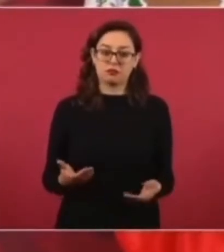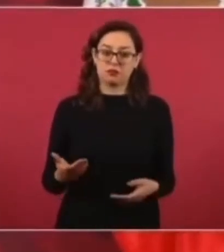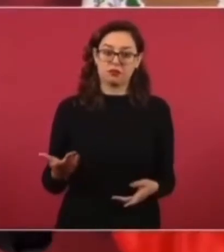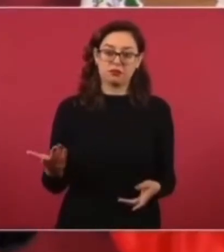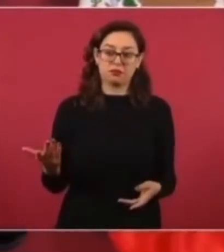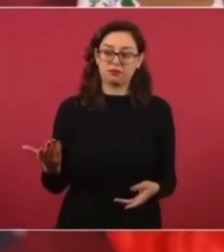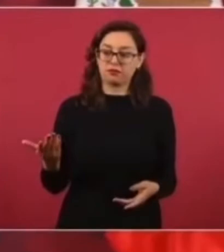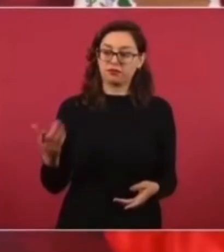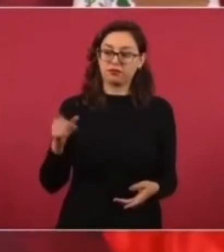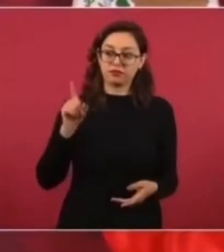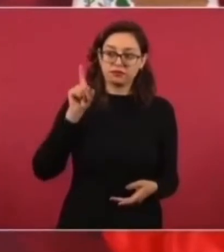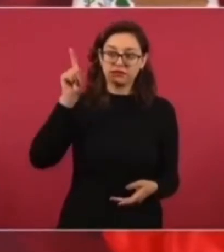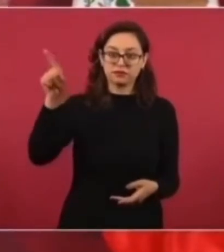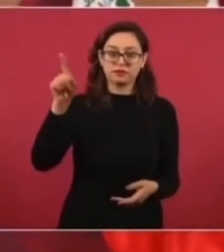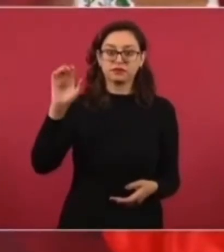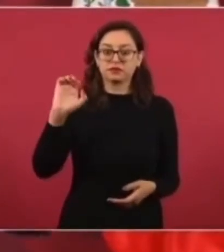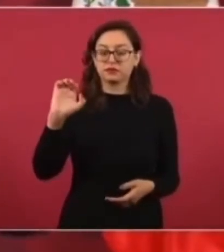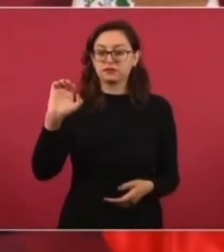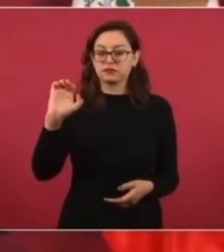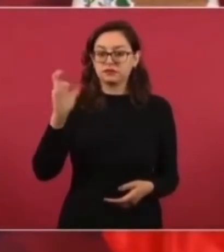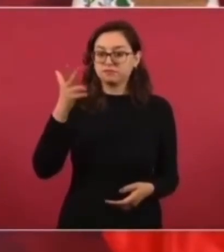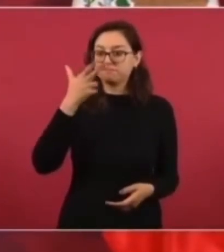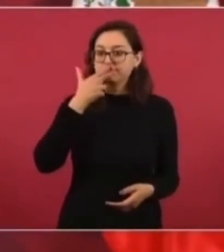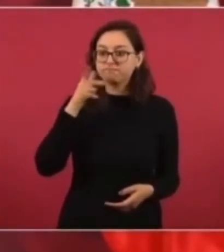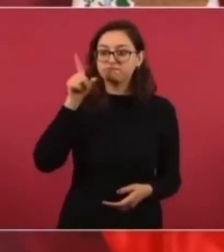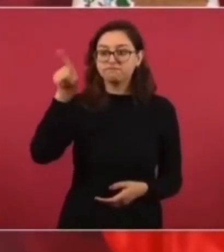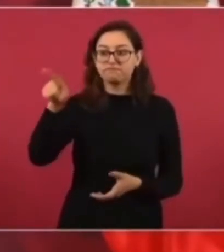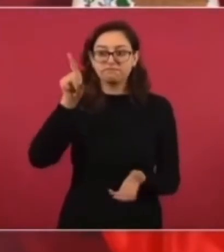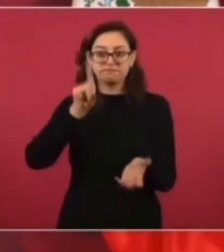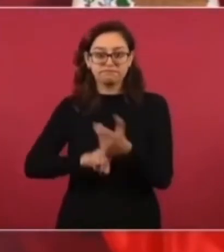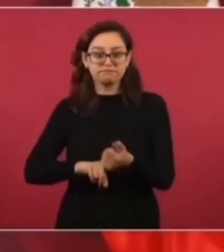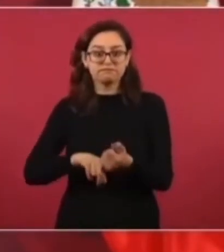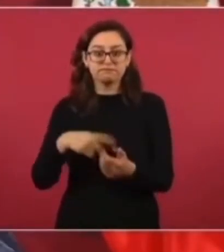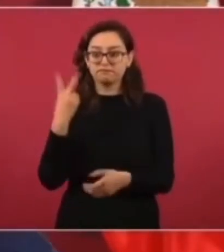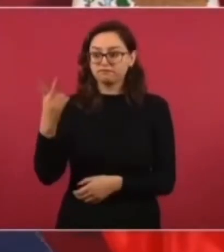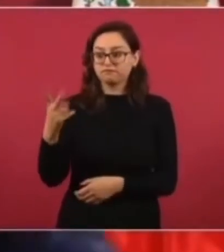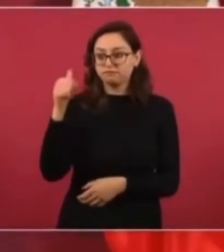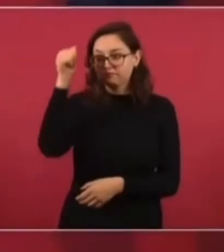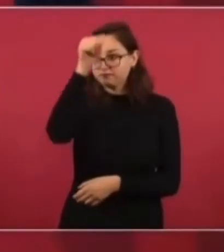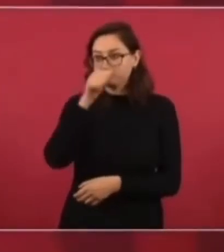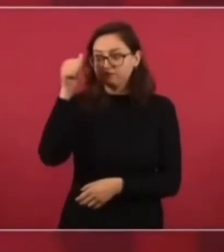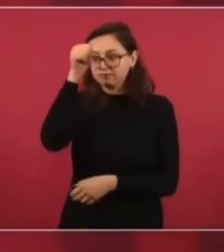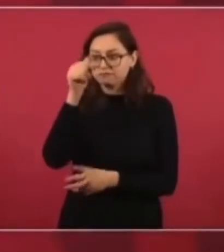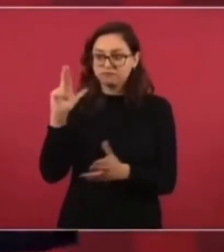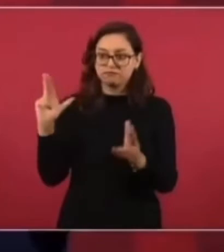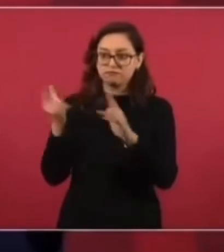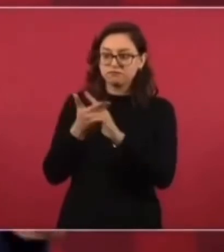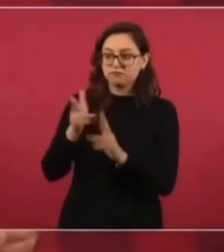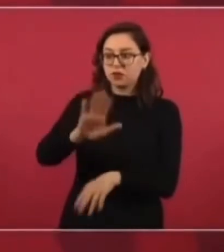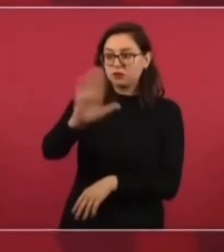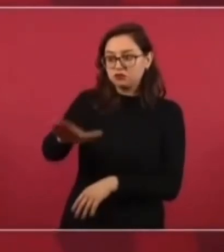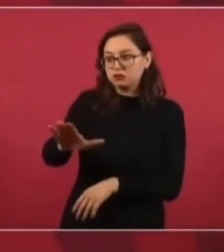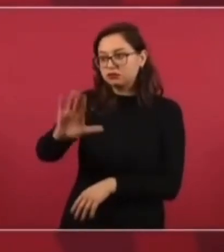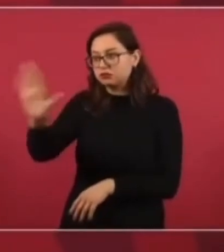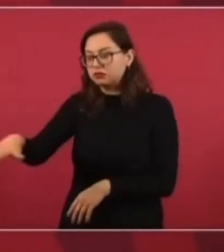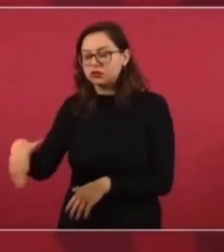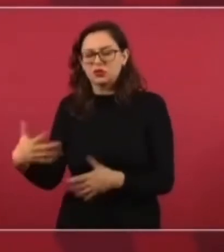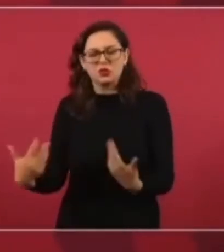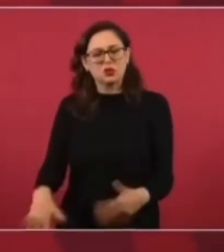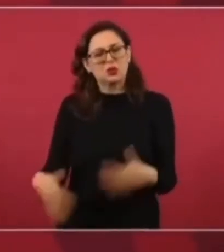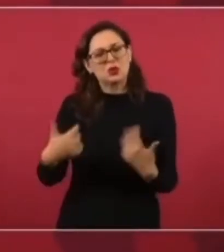lamentablemente, que nos dolió mucho en Chihuahua. Inmediatamente la campaña en contra de nosotros,